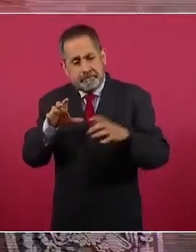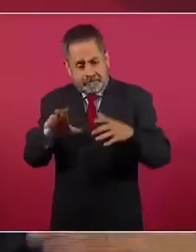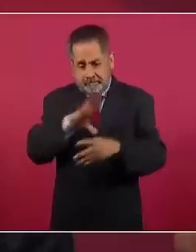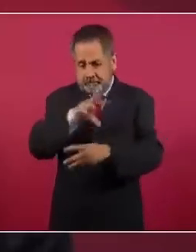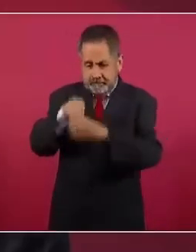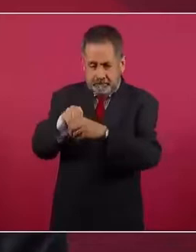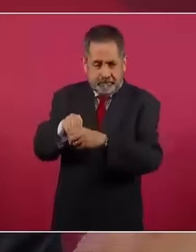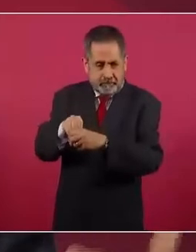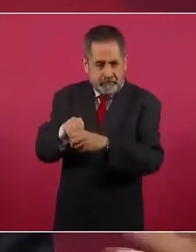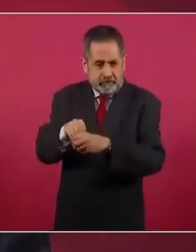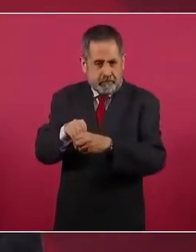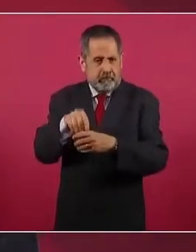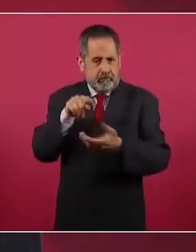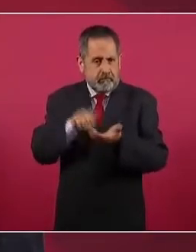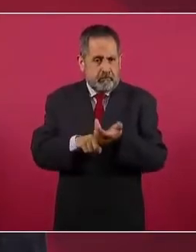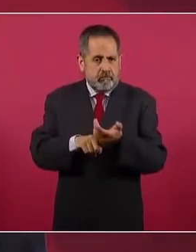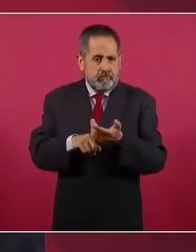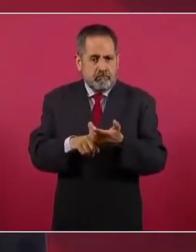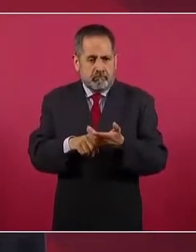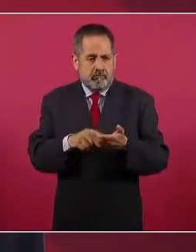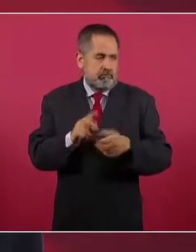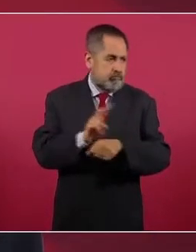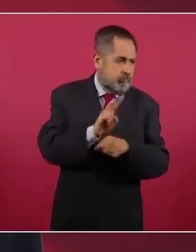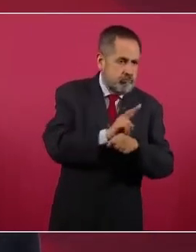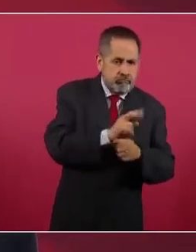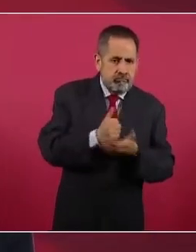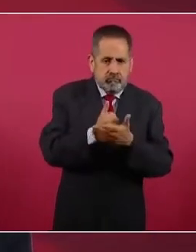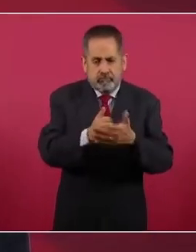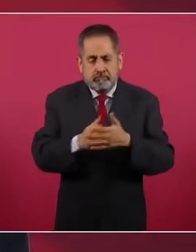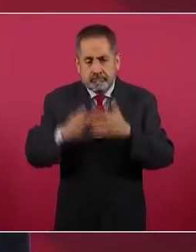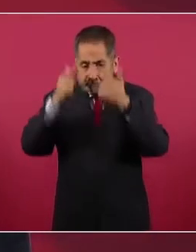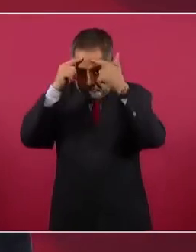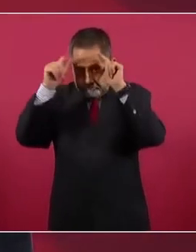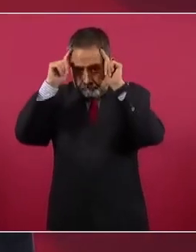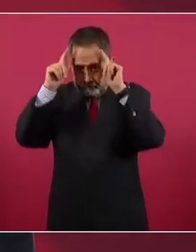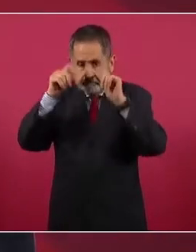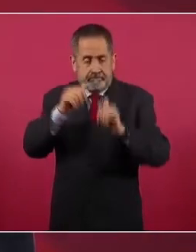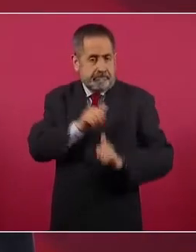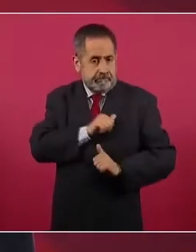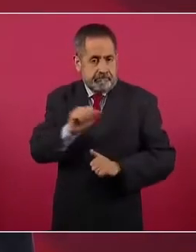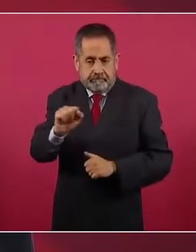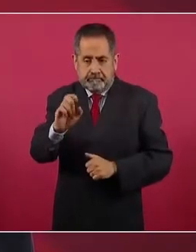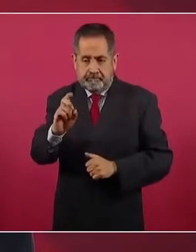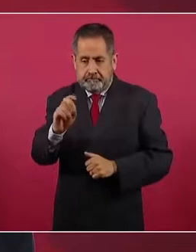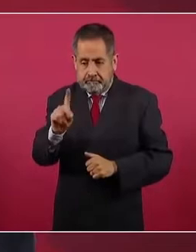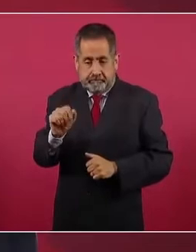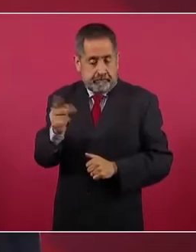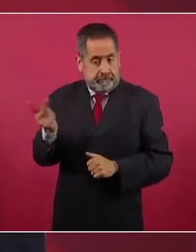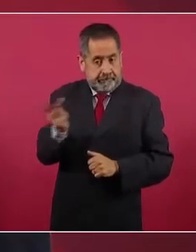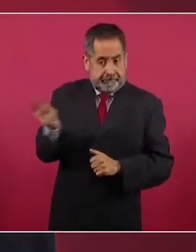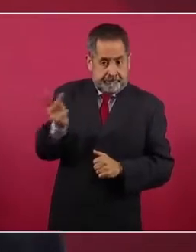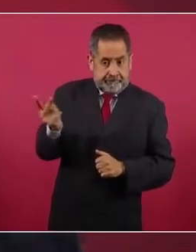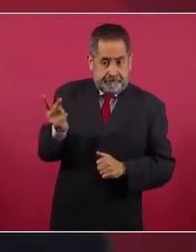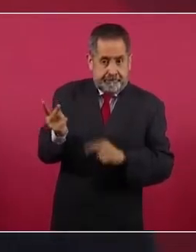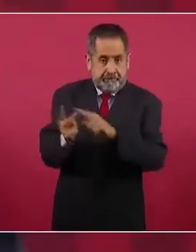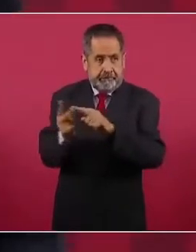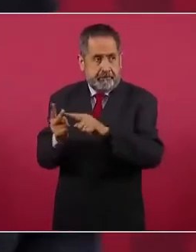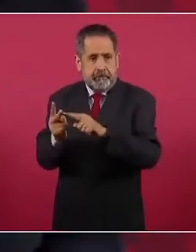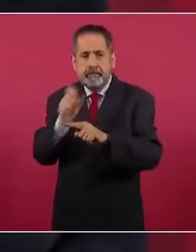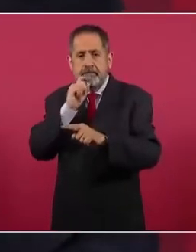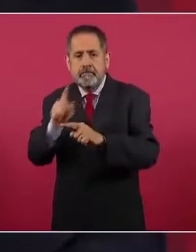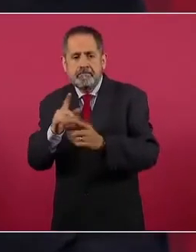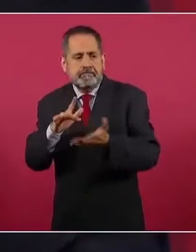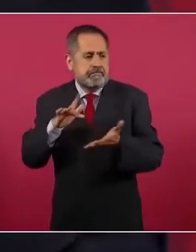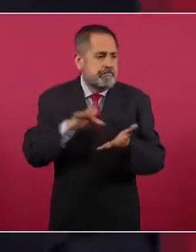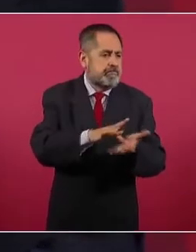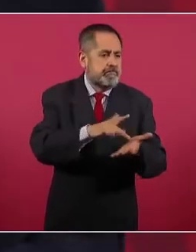además de sus funciones sustanciales, tanto Marina como Defensa, contribuyan,